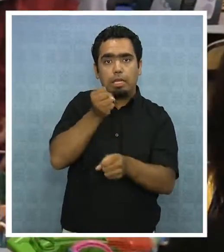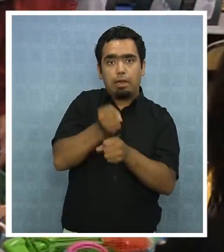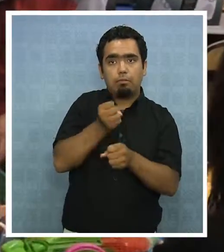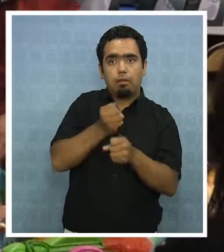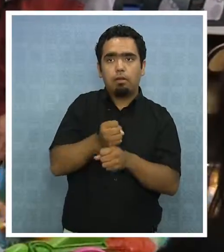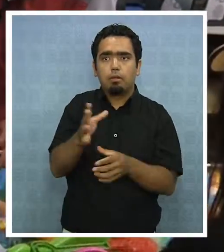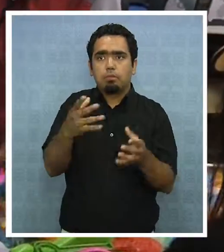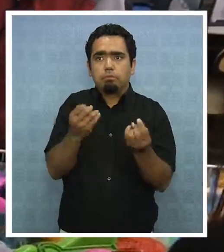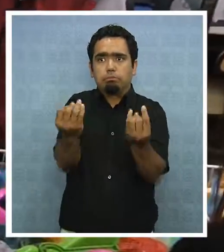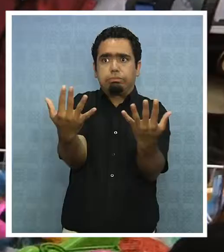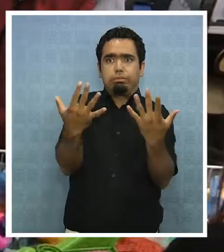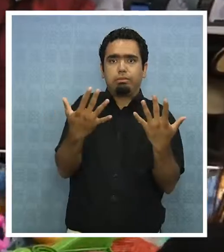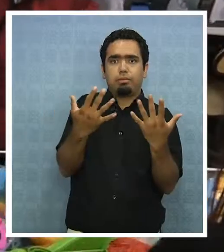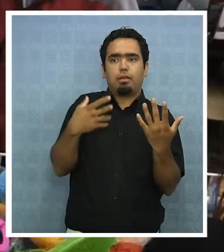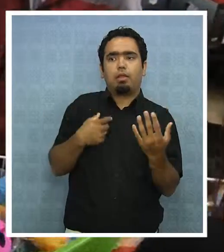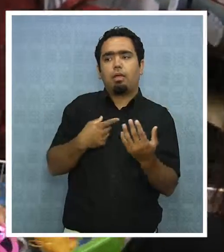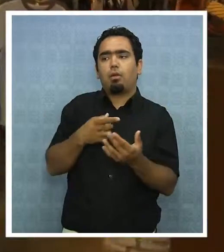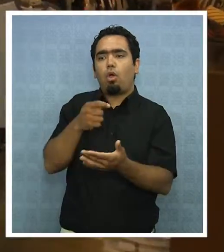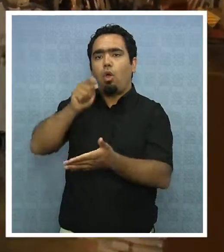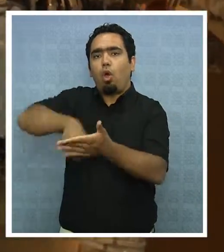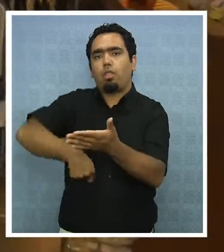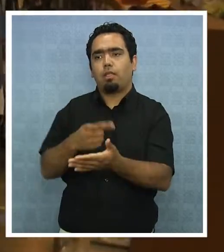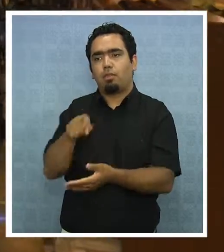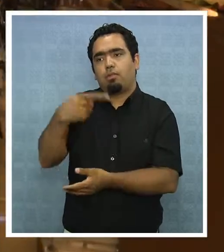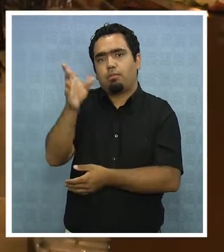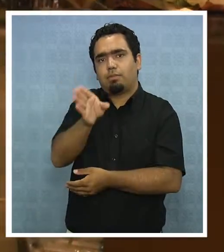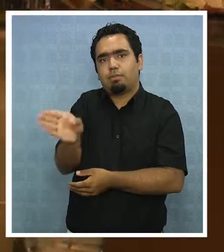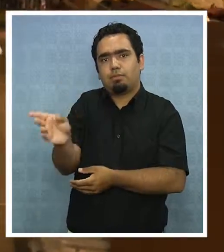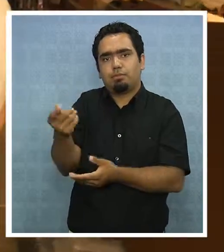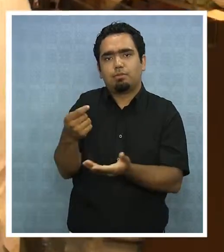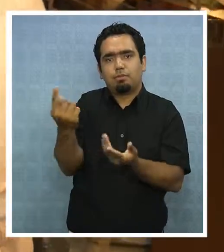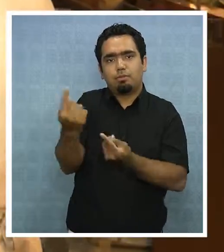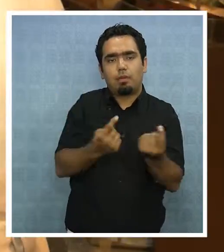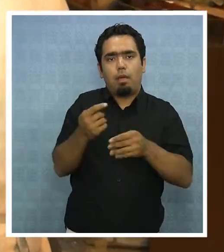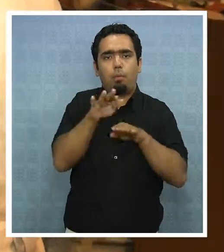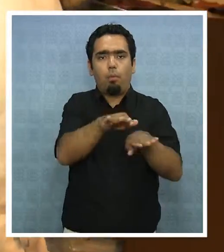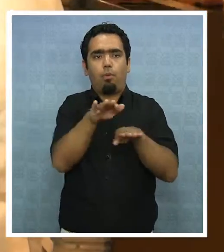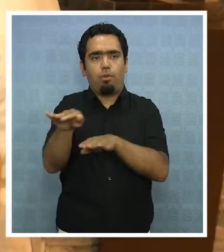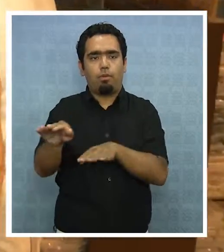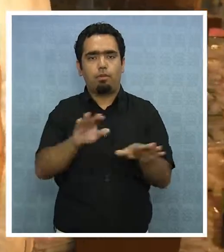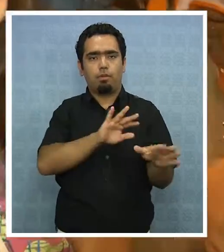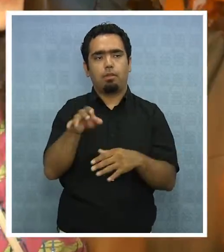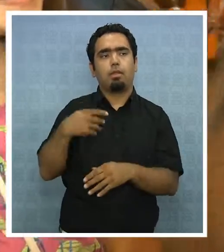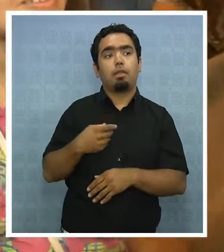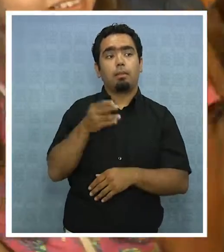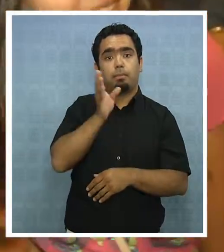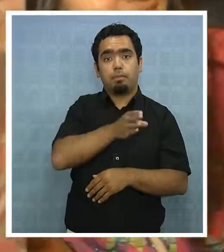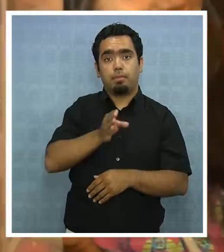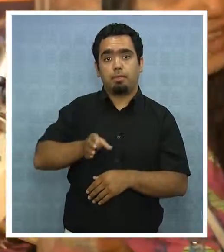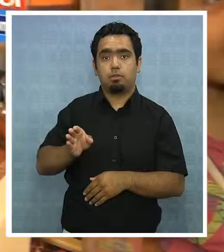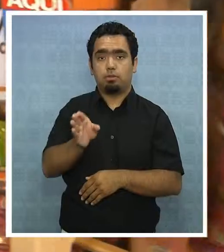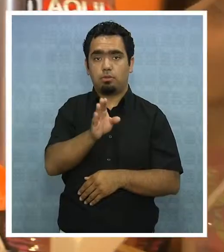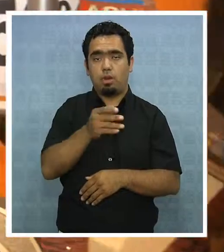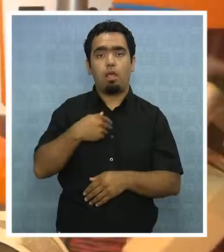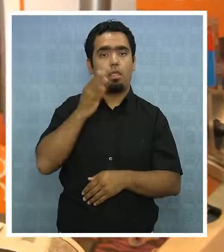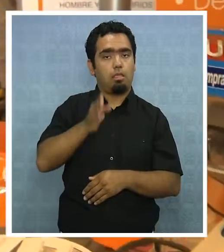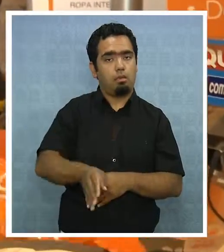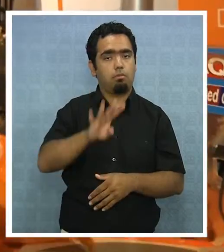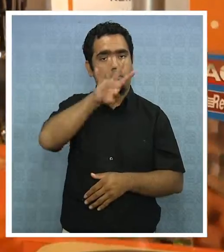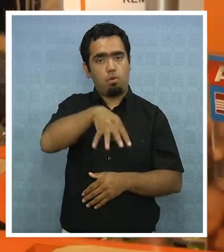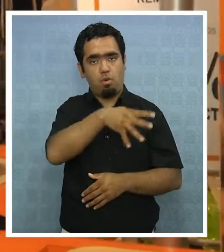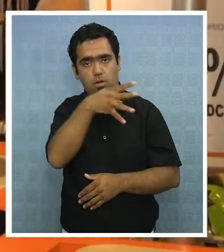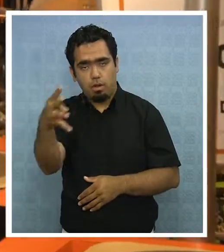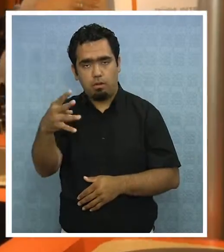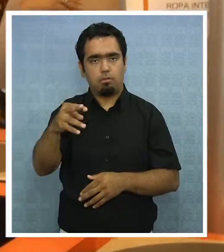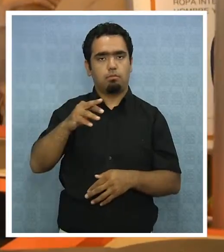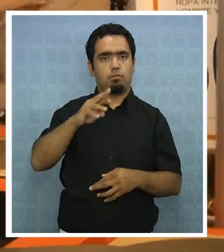personal de apoyo debido al aumento de público durante estas fechas. Pero a pesar de esto, los empleadores deben respetar los horarios y